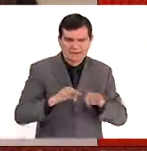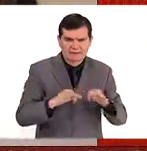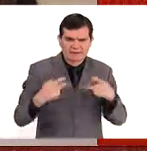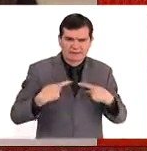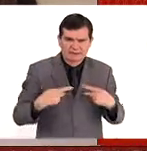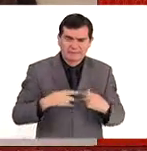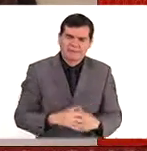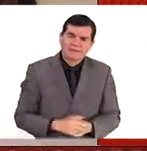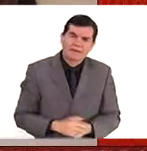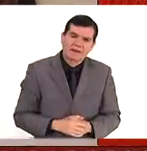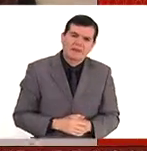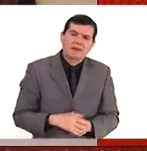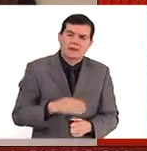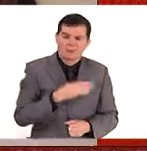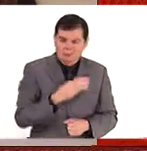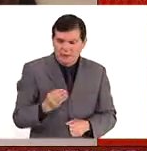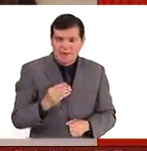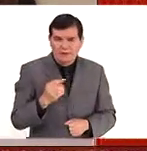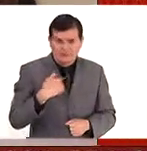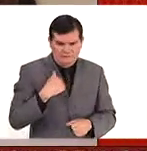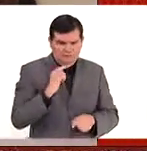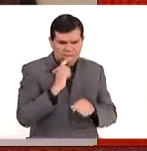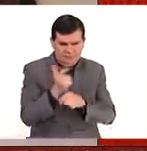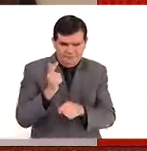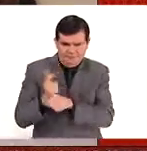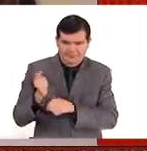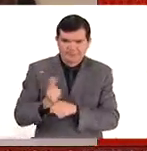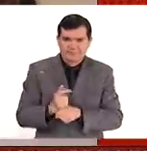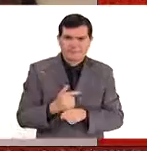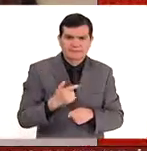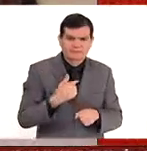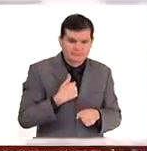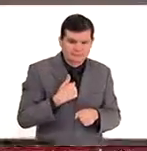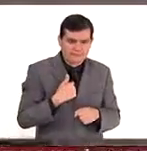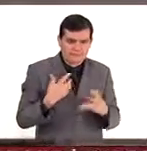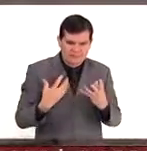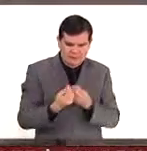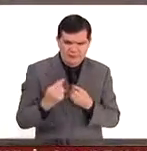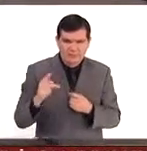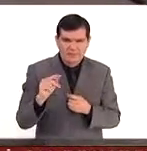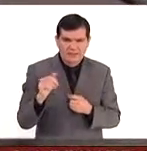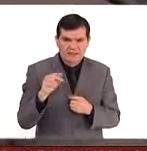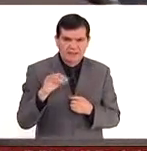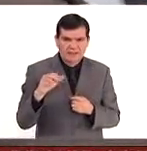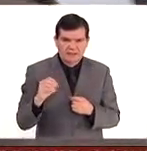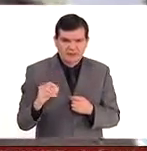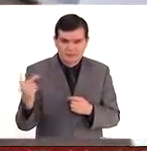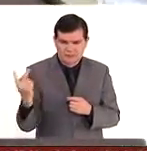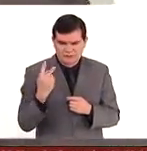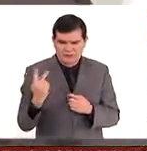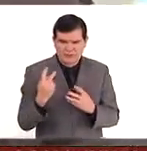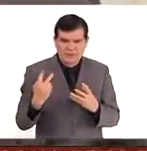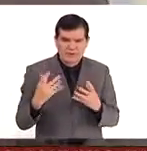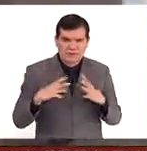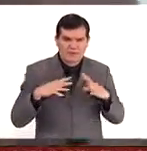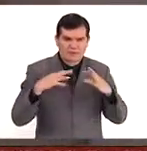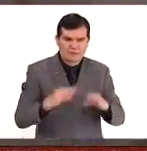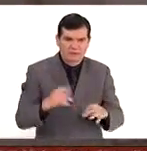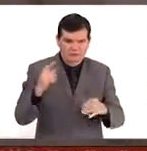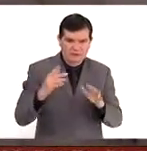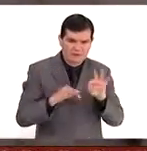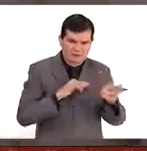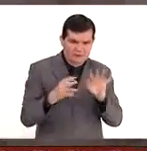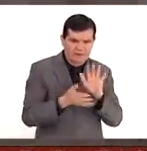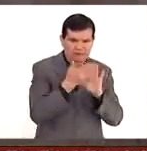Sí, bueno, pues es que nos empezamos a dar cuenta. Mi cofundador, Patricio, él trabajó en